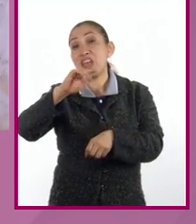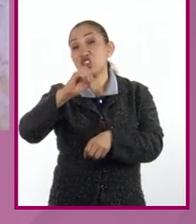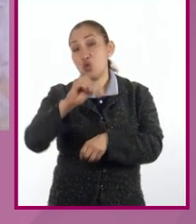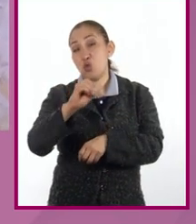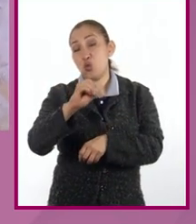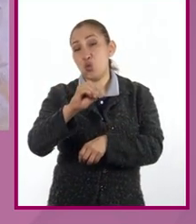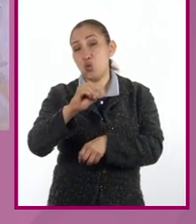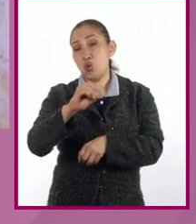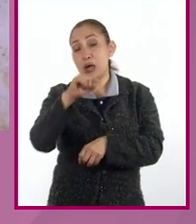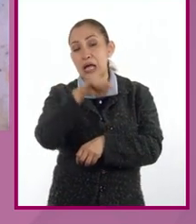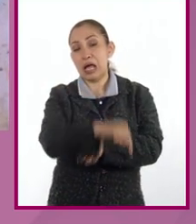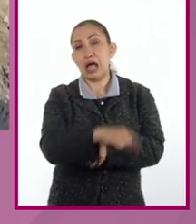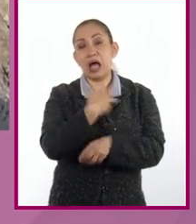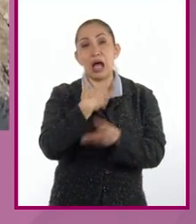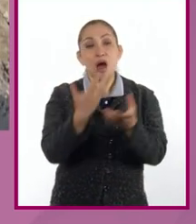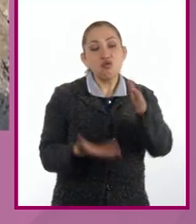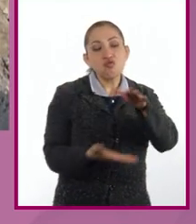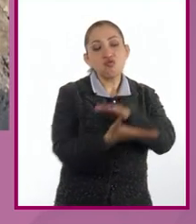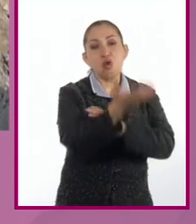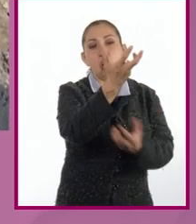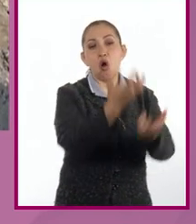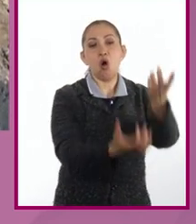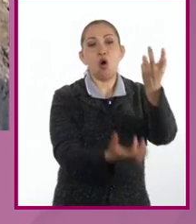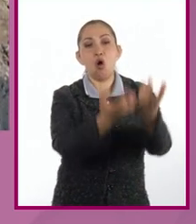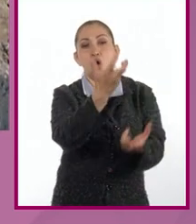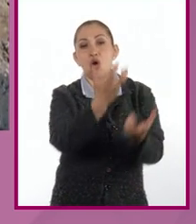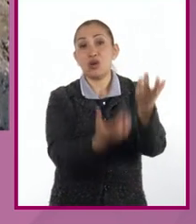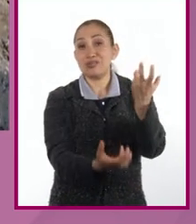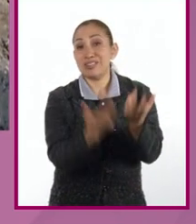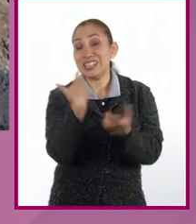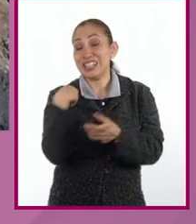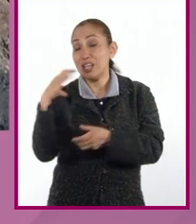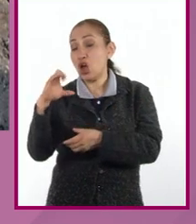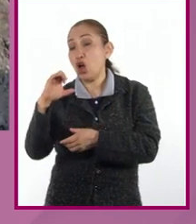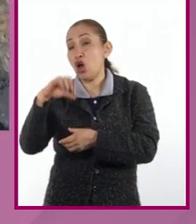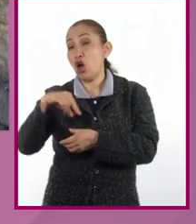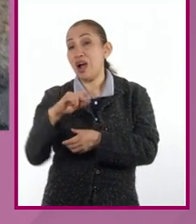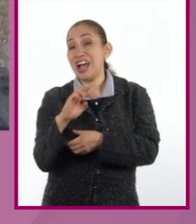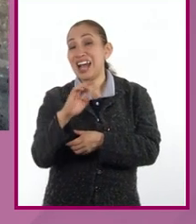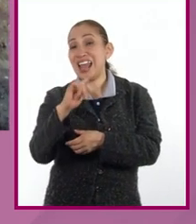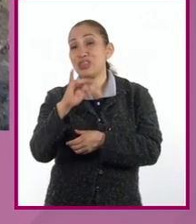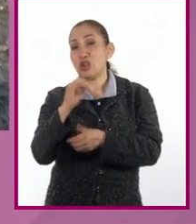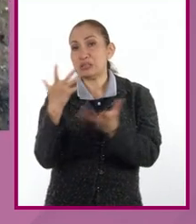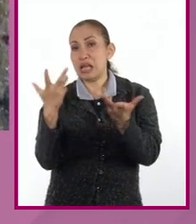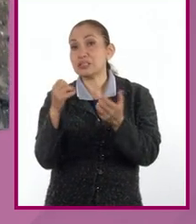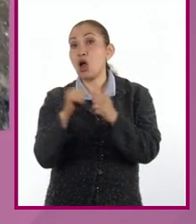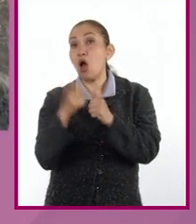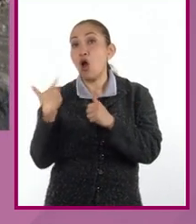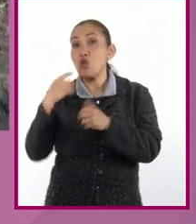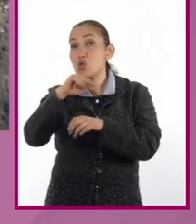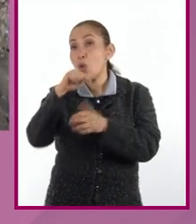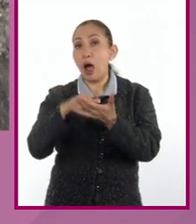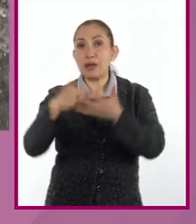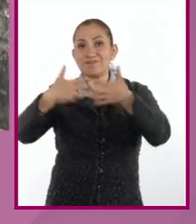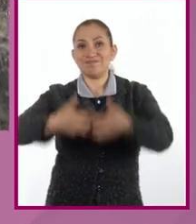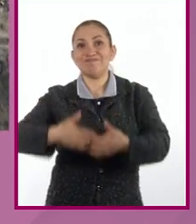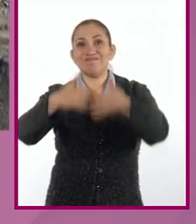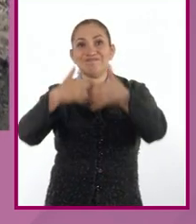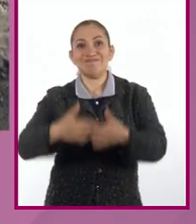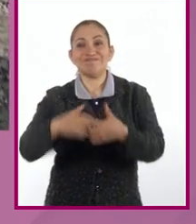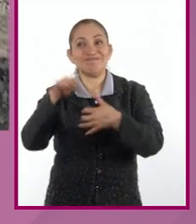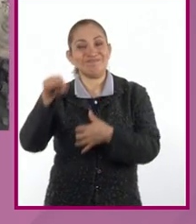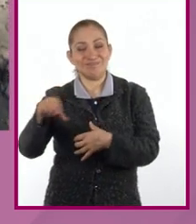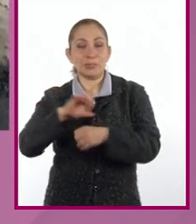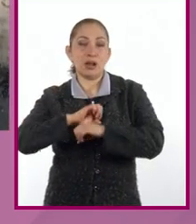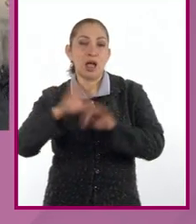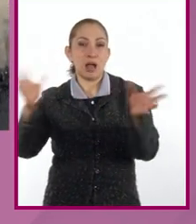conlleva alto horno para la elaboración de, y el concreto se elabora también en plantas concreteras, las cuales pues